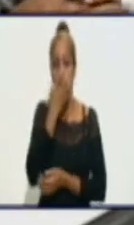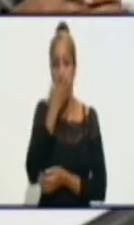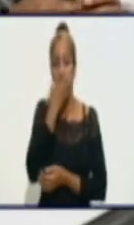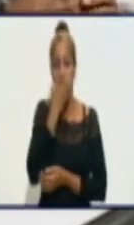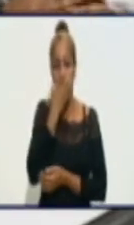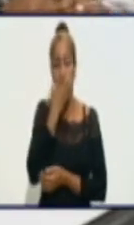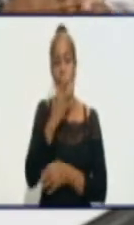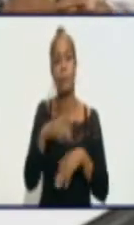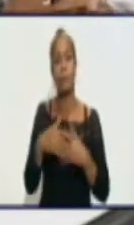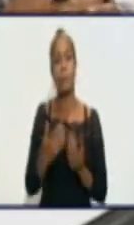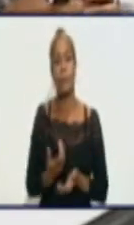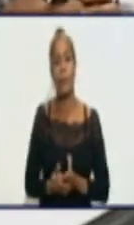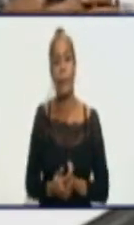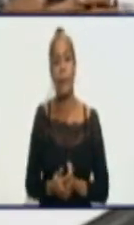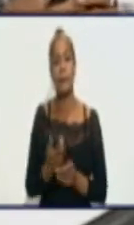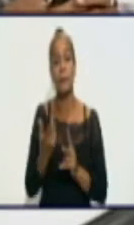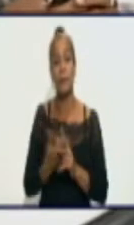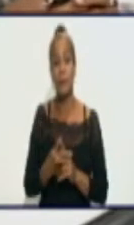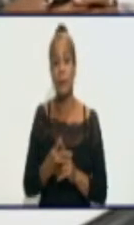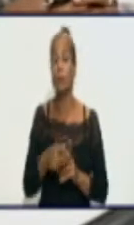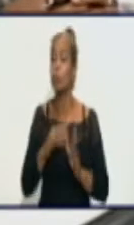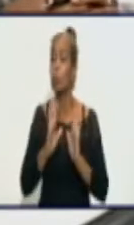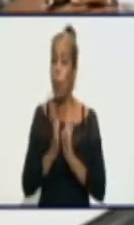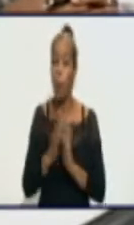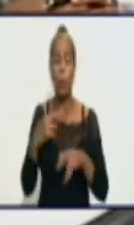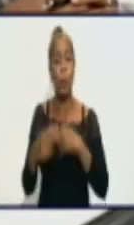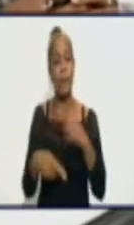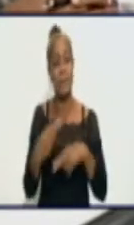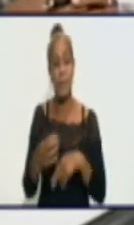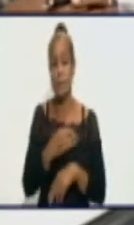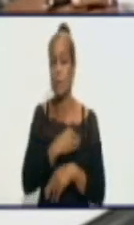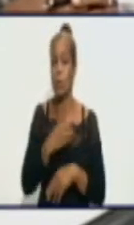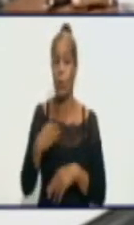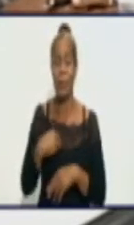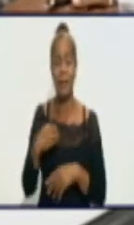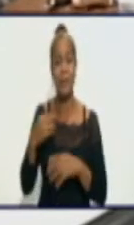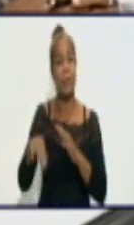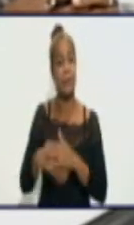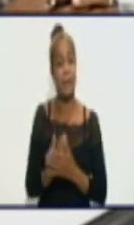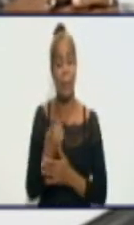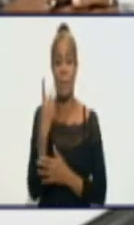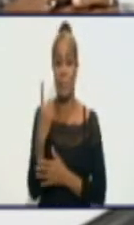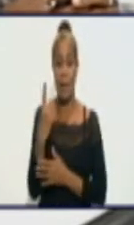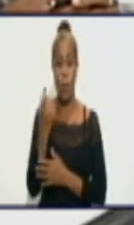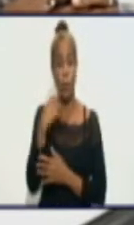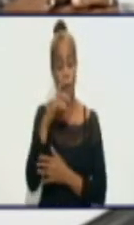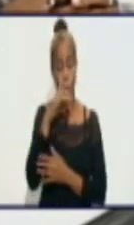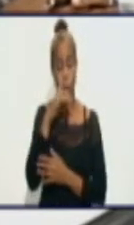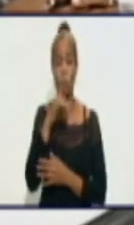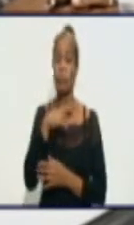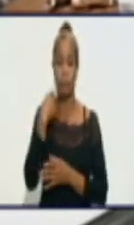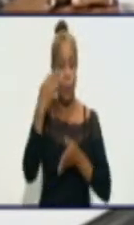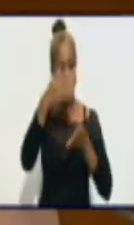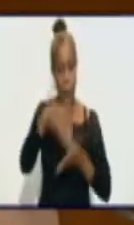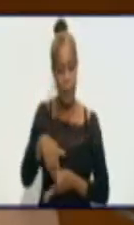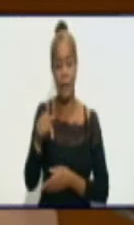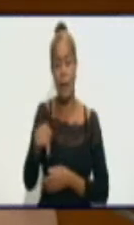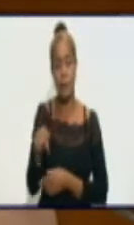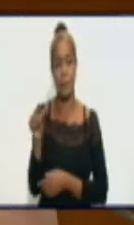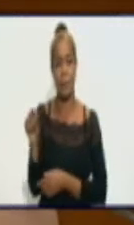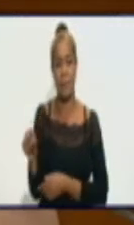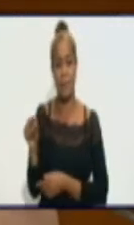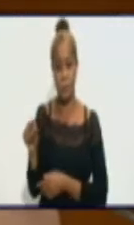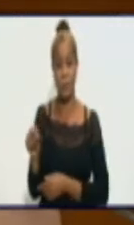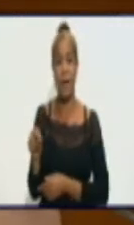se hizo por ella, bueno, pues el día primero fallece esta paciente. Es realmente